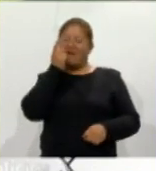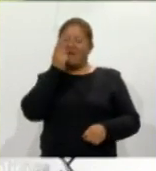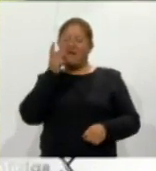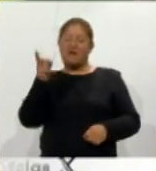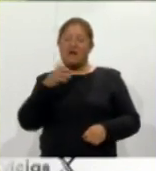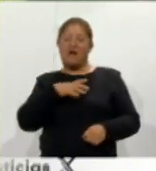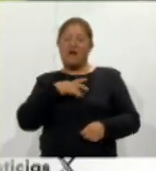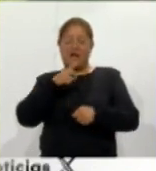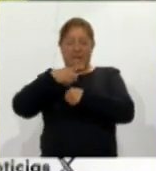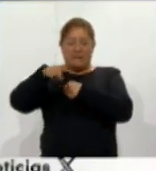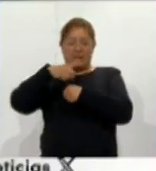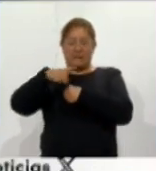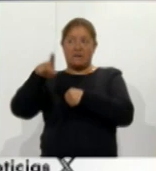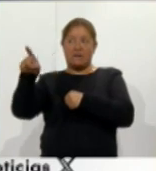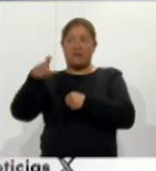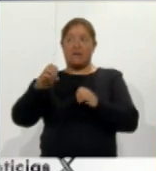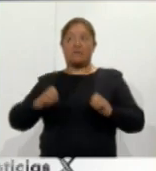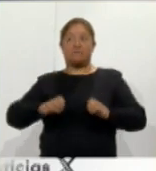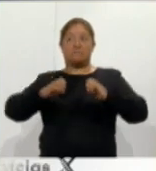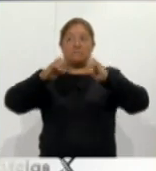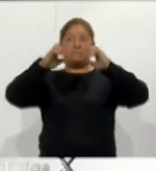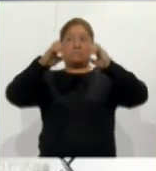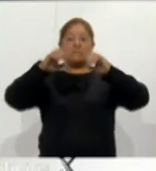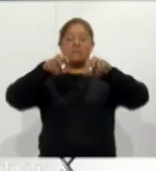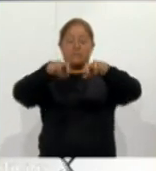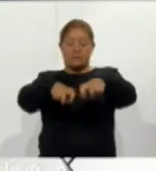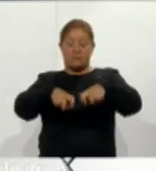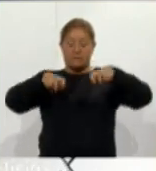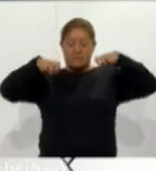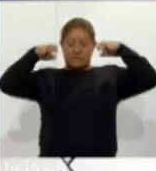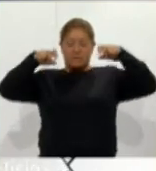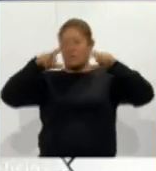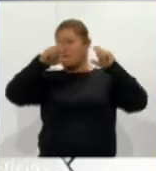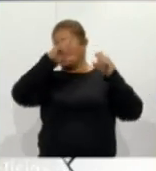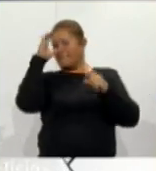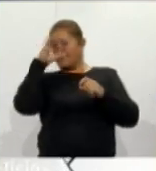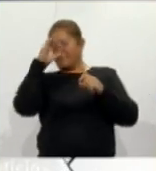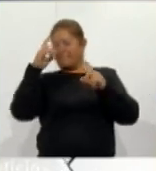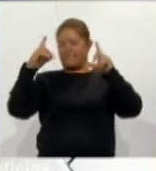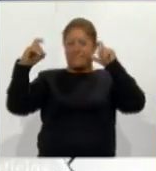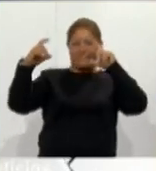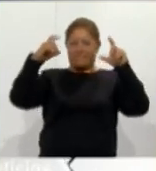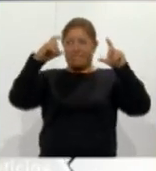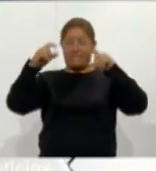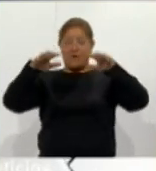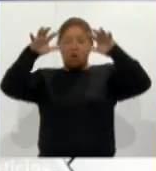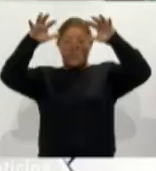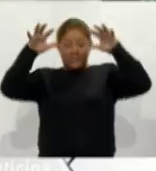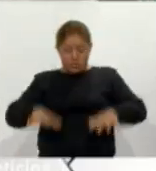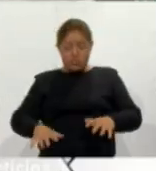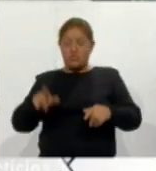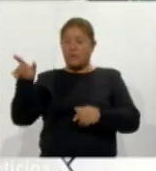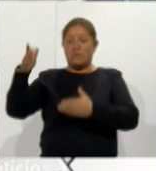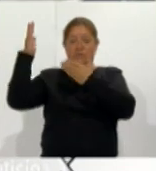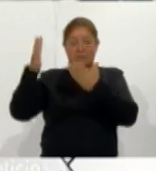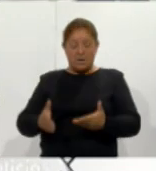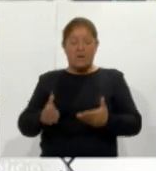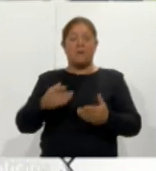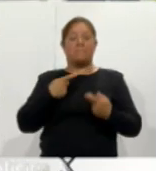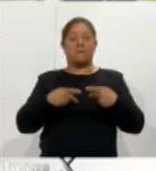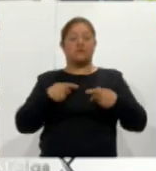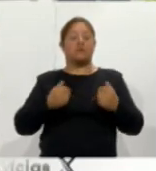lesionados luego que colapsó la estructura de gradas mientras se tomaban una fotografía oficial Al plantel llegaron socorristas de diversas